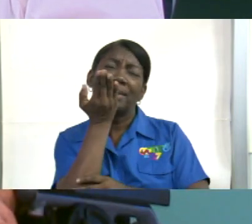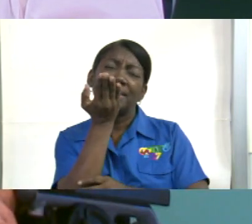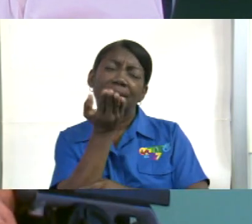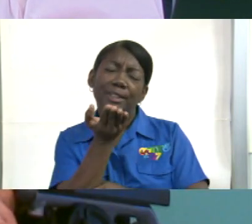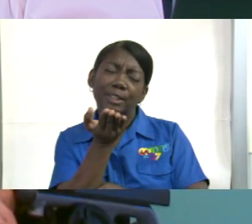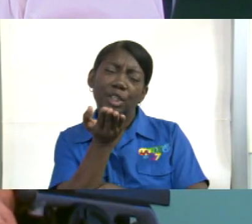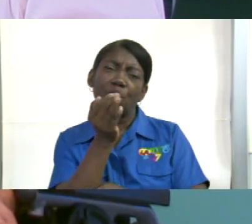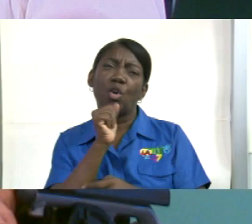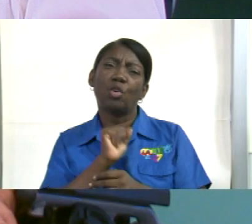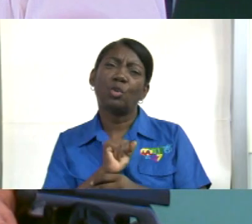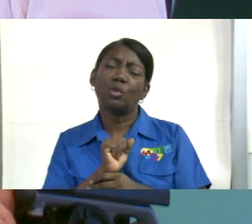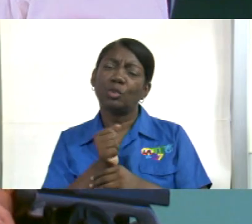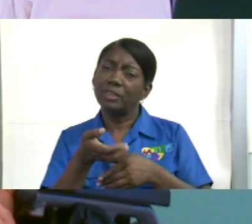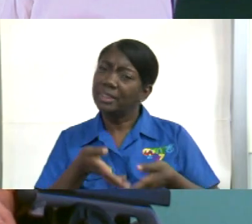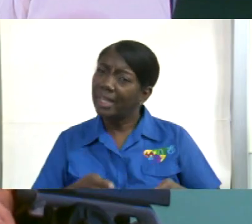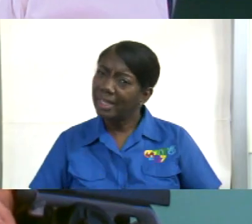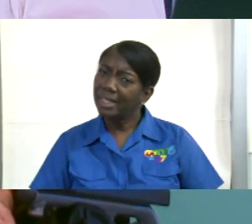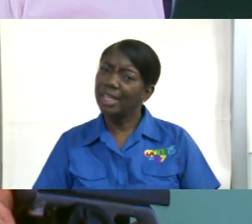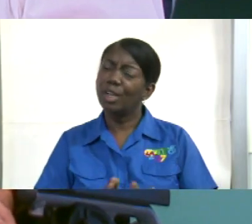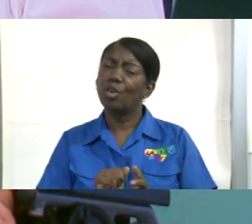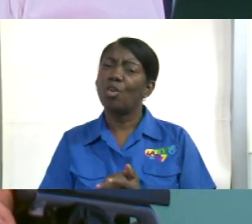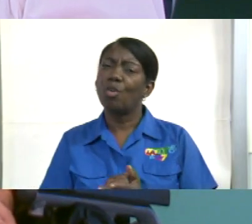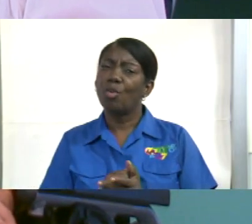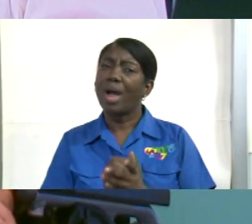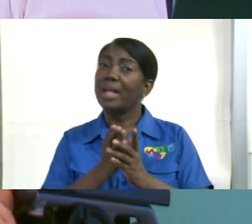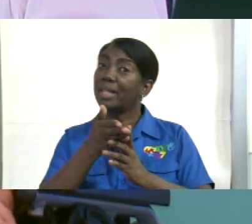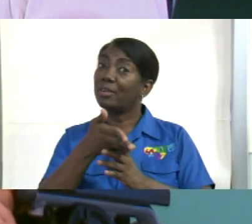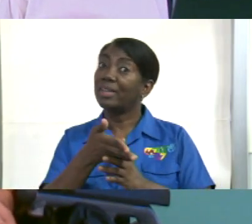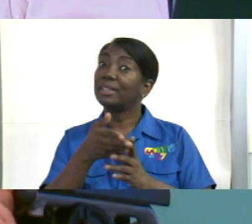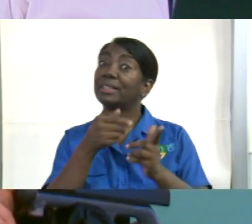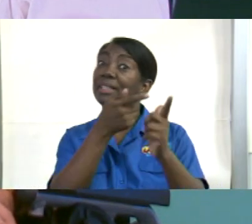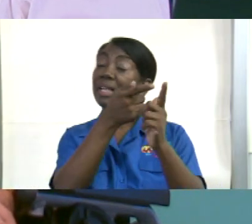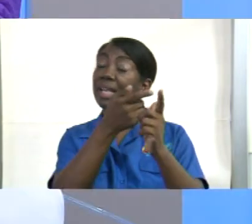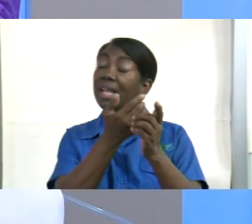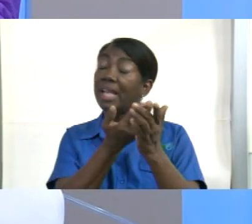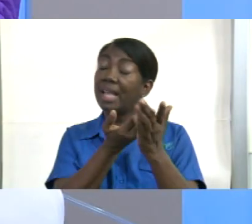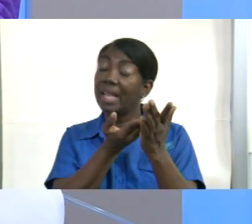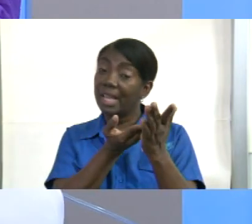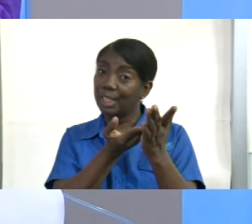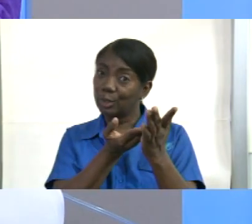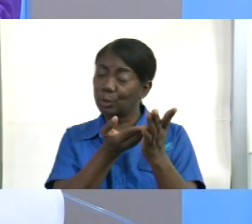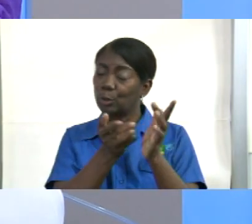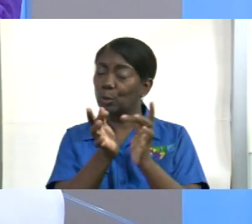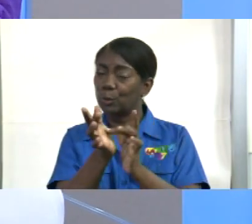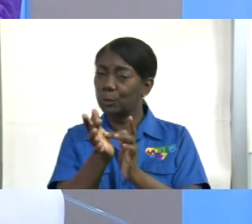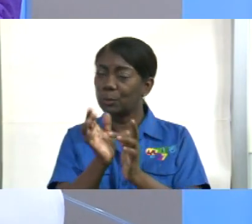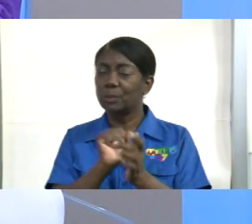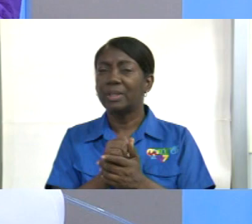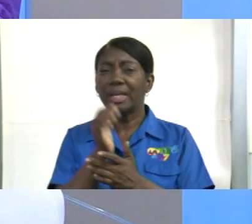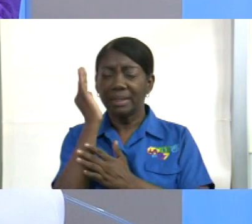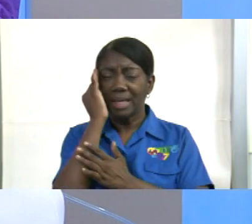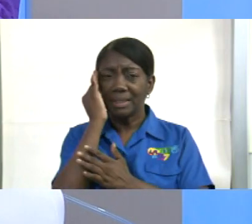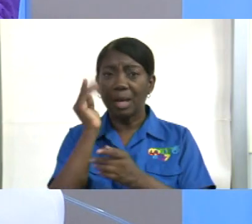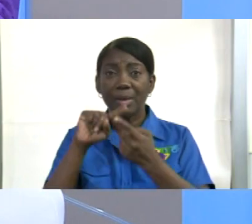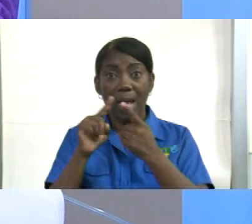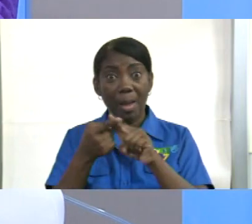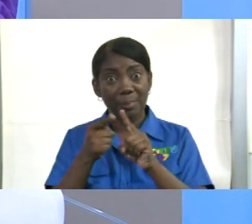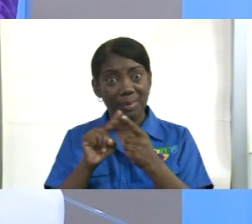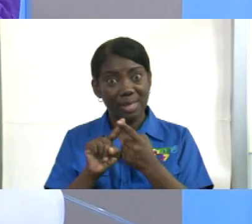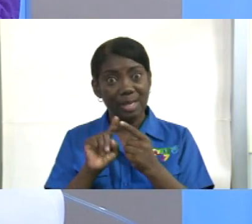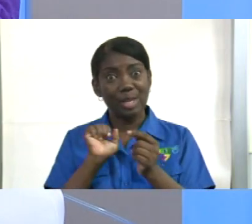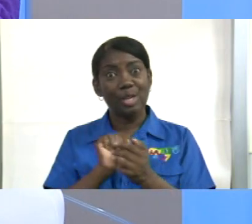el hijo. Del hijo. Por supuesto. Así es que, ya saben, amigos y amigas